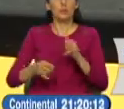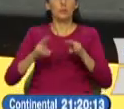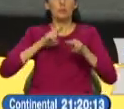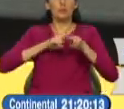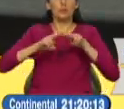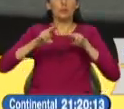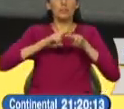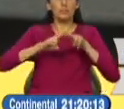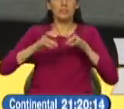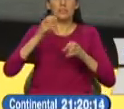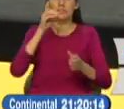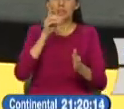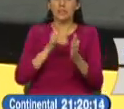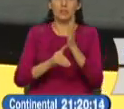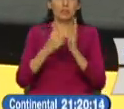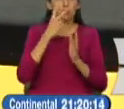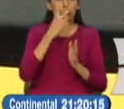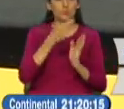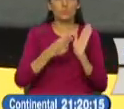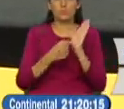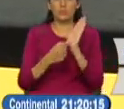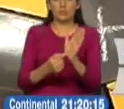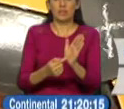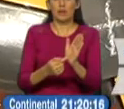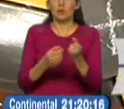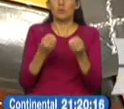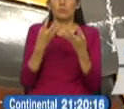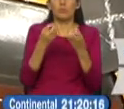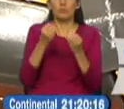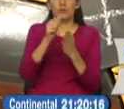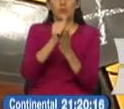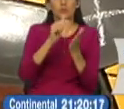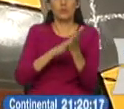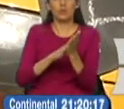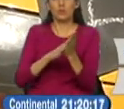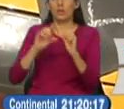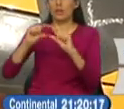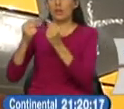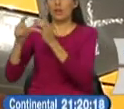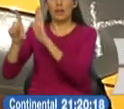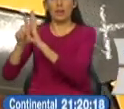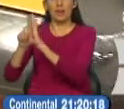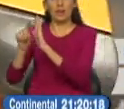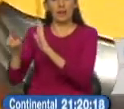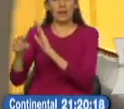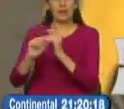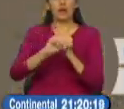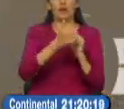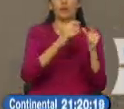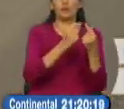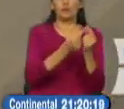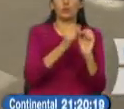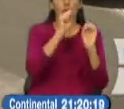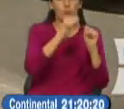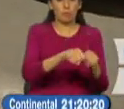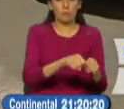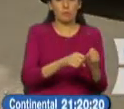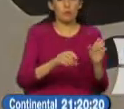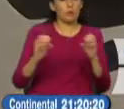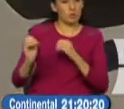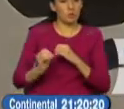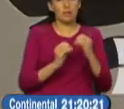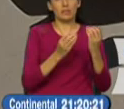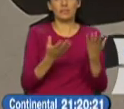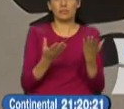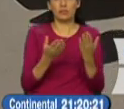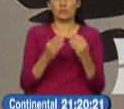denunciaron en las últimas horas al burgo maestre de falsos ofrecimientos mientras a los unos les prometió combatir el taxismo ilegal a los otros en cambio les ofreció legalizarlos.